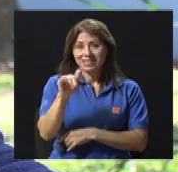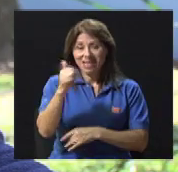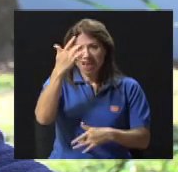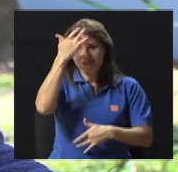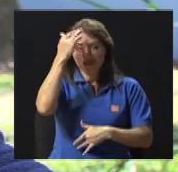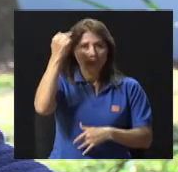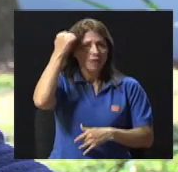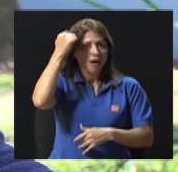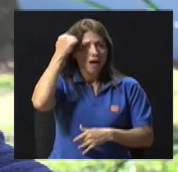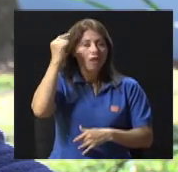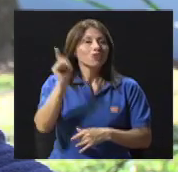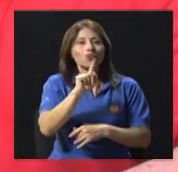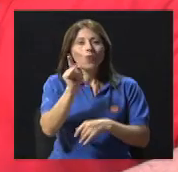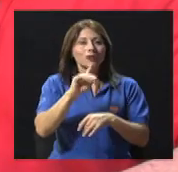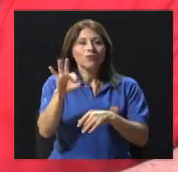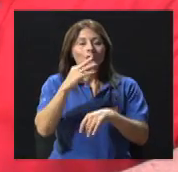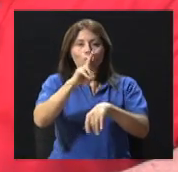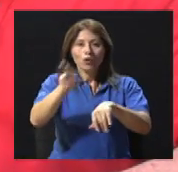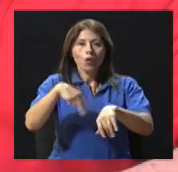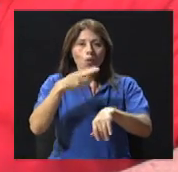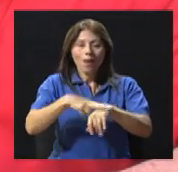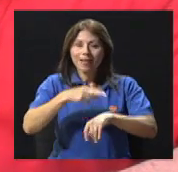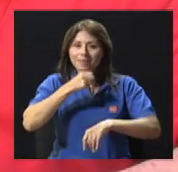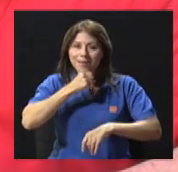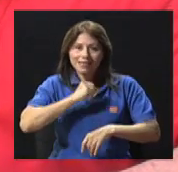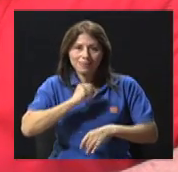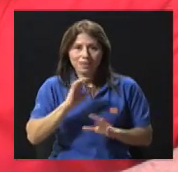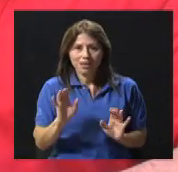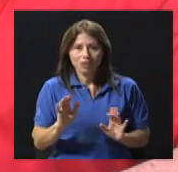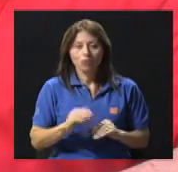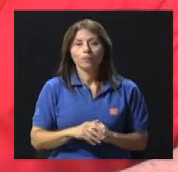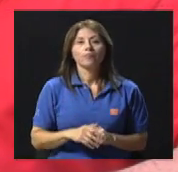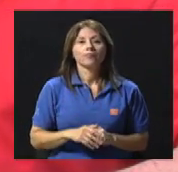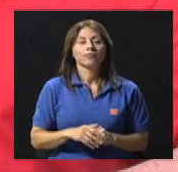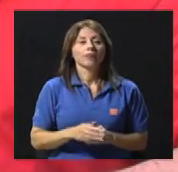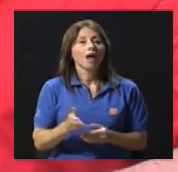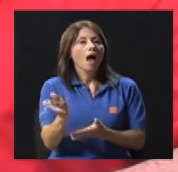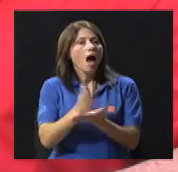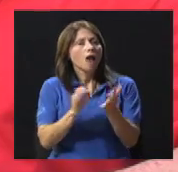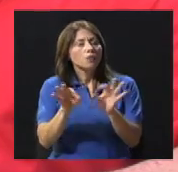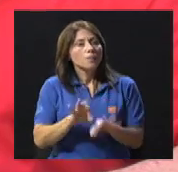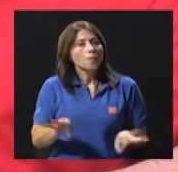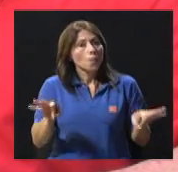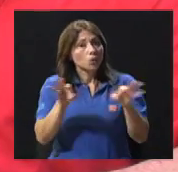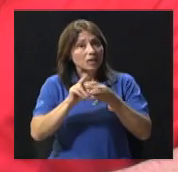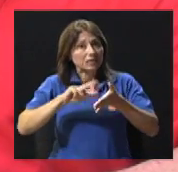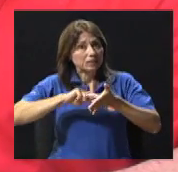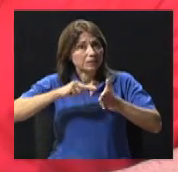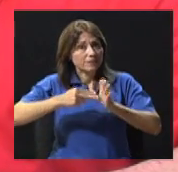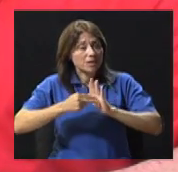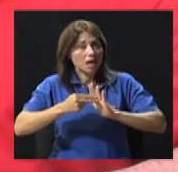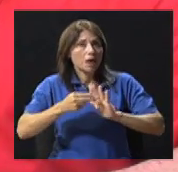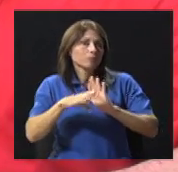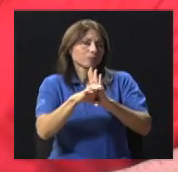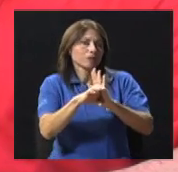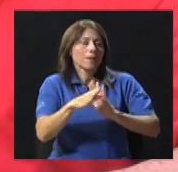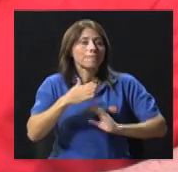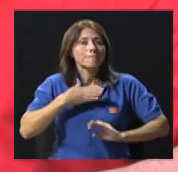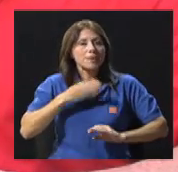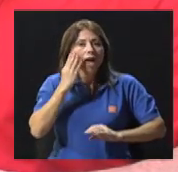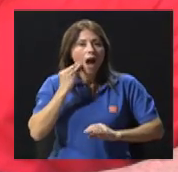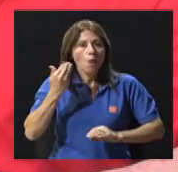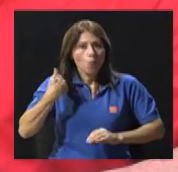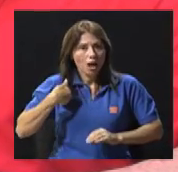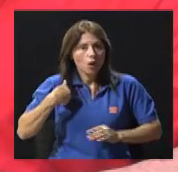envejecimiento. Correcto. Y algo importante, ¿implica que si mi abuelo o mi papá